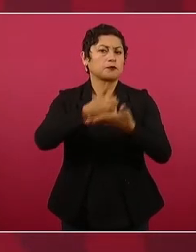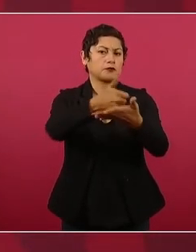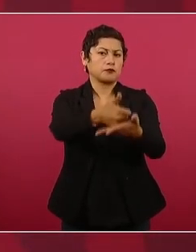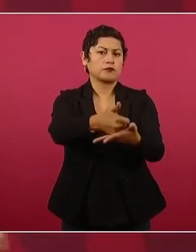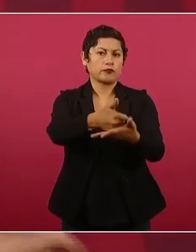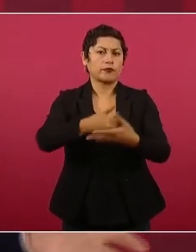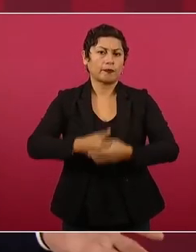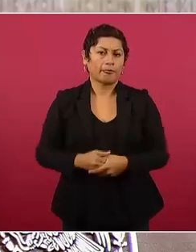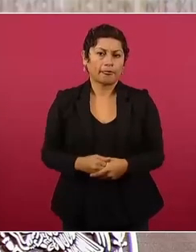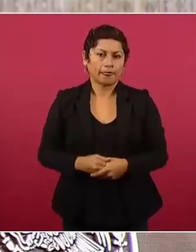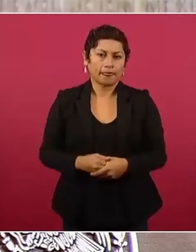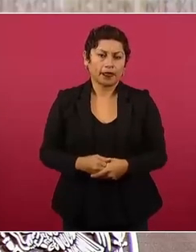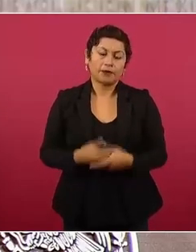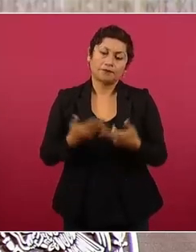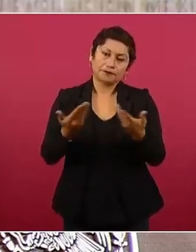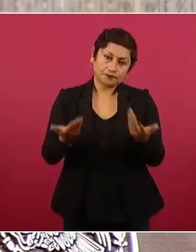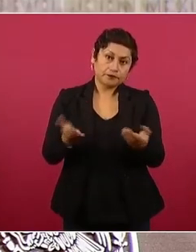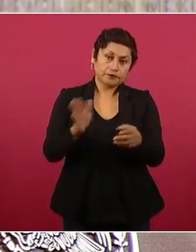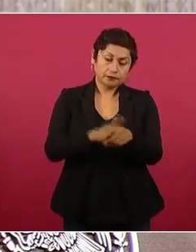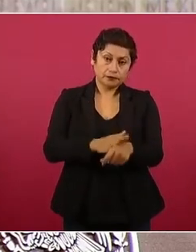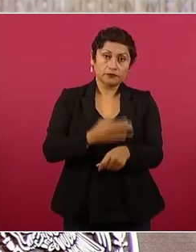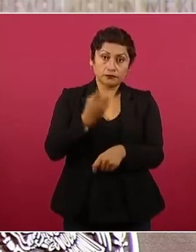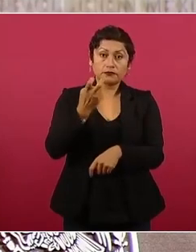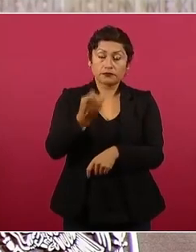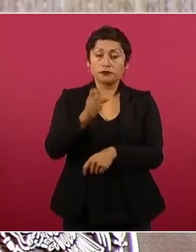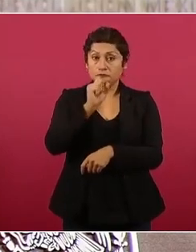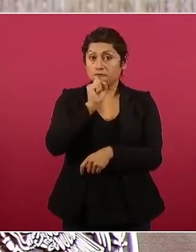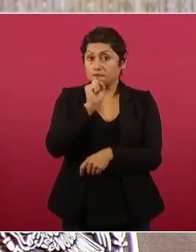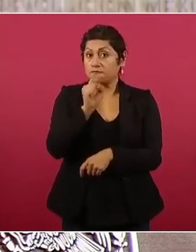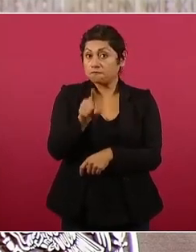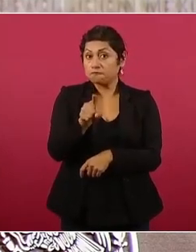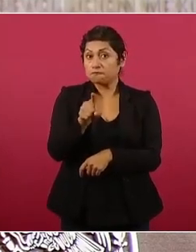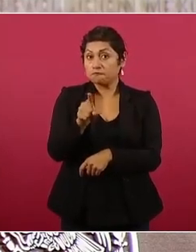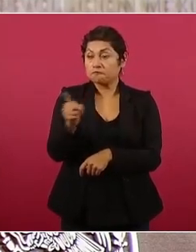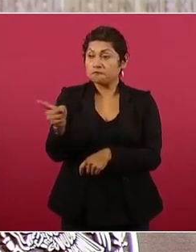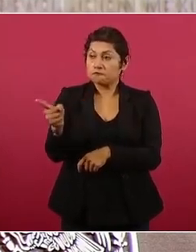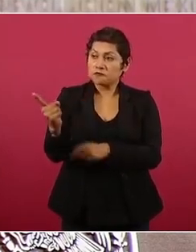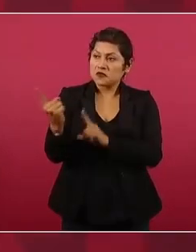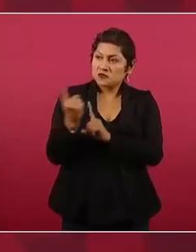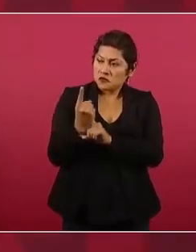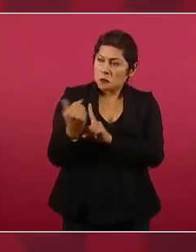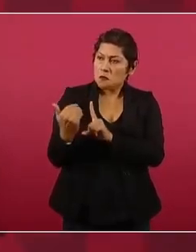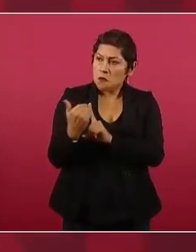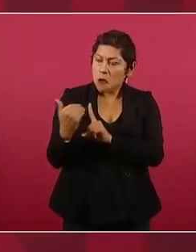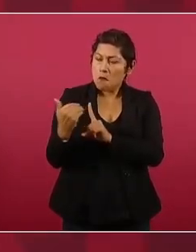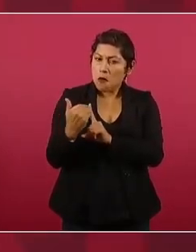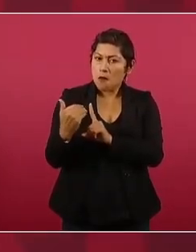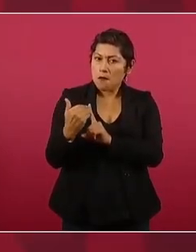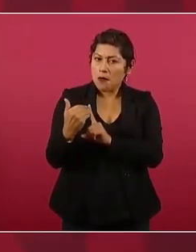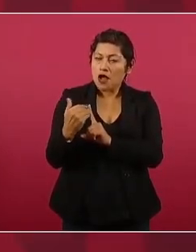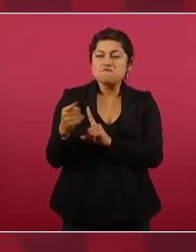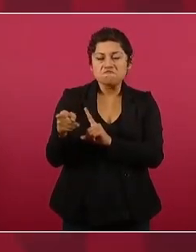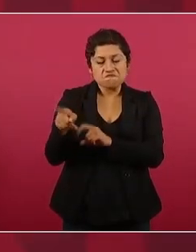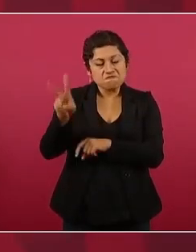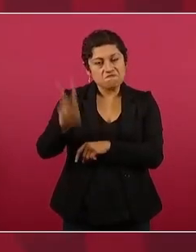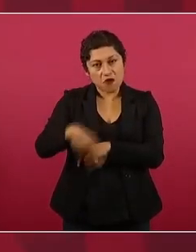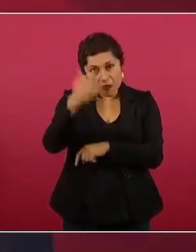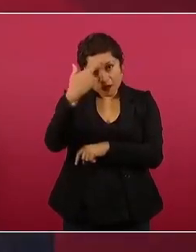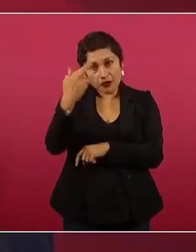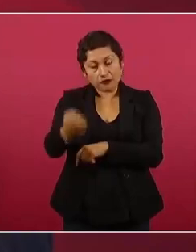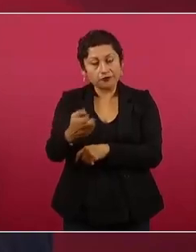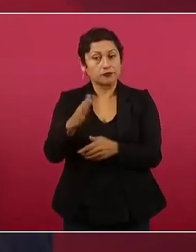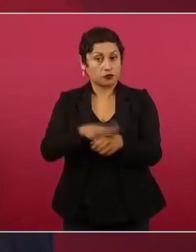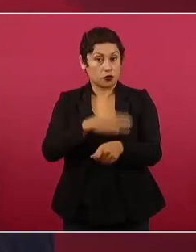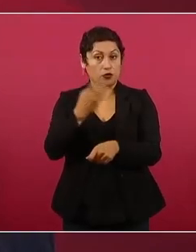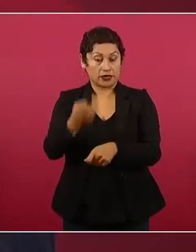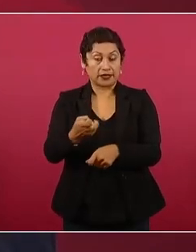Y ahora va esta respuesta, es reforzar lo que ya hemos venido